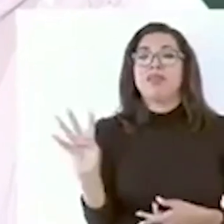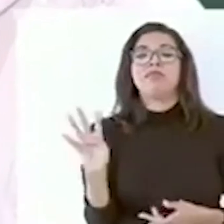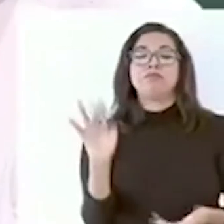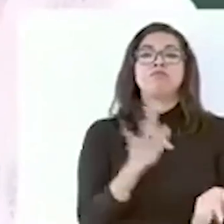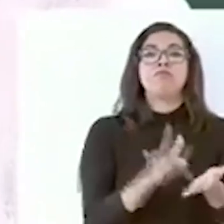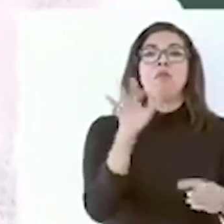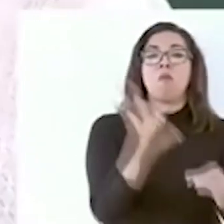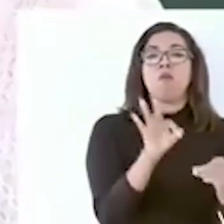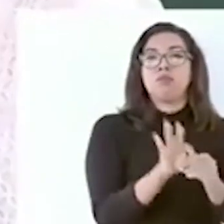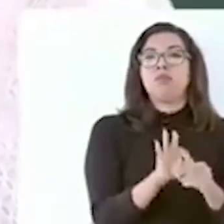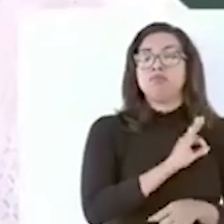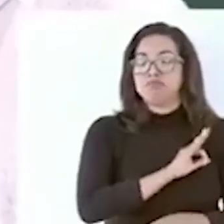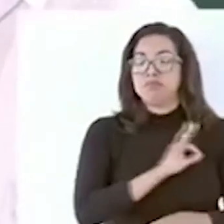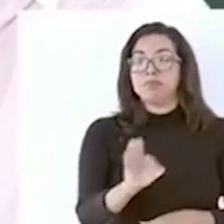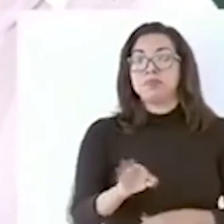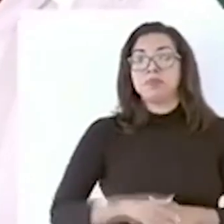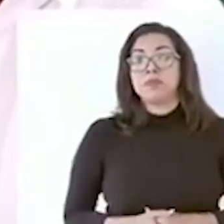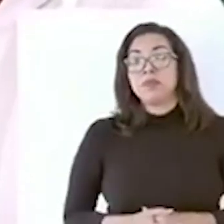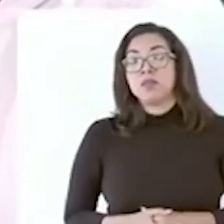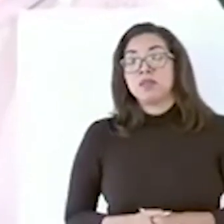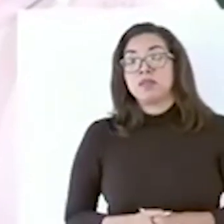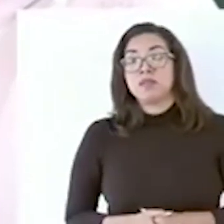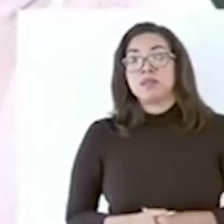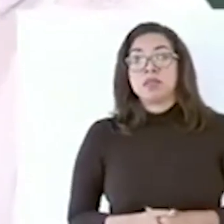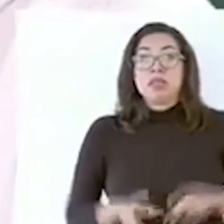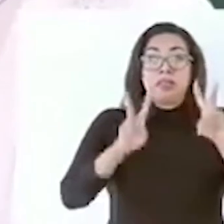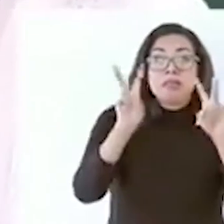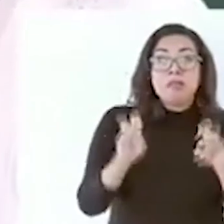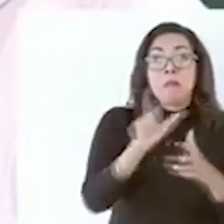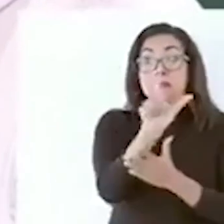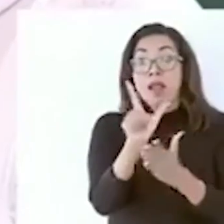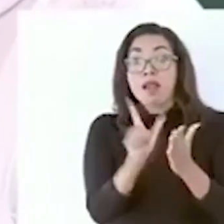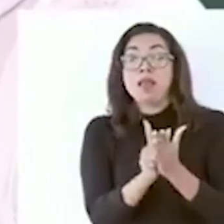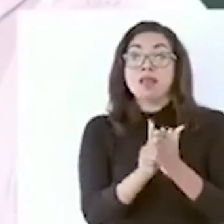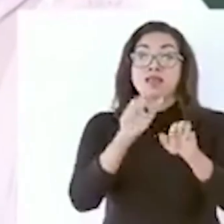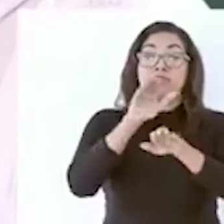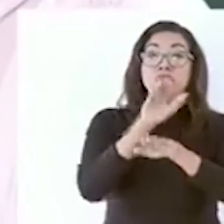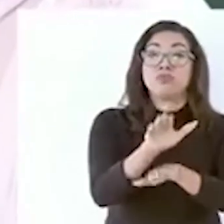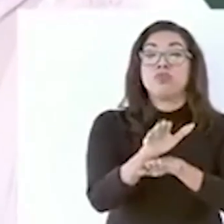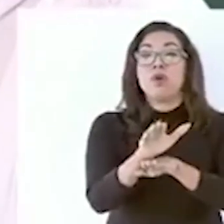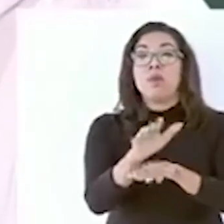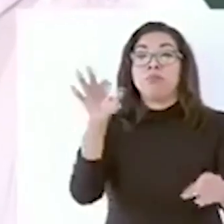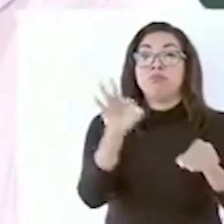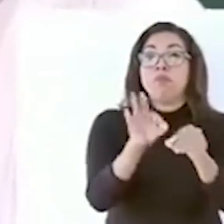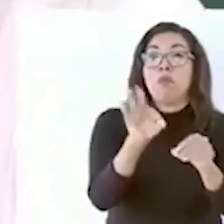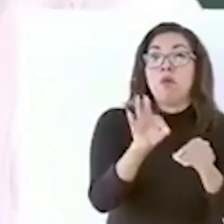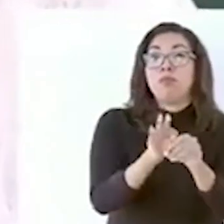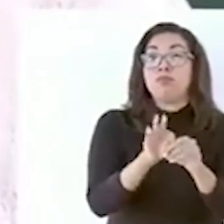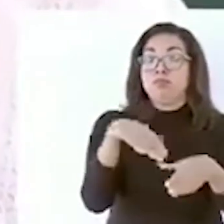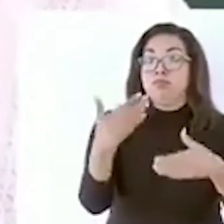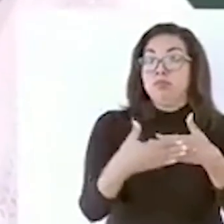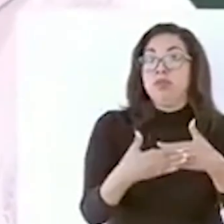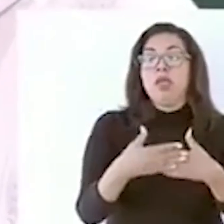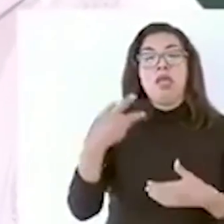irrestricto de las leyes en materia electoral. El cambio y la transformación es una responsabilidad